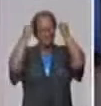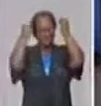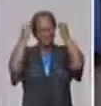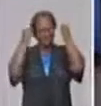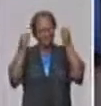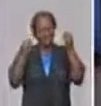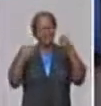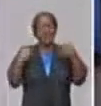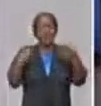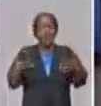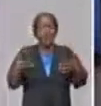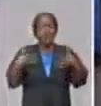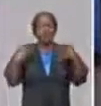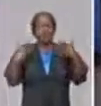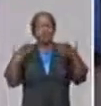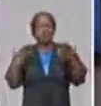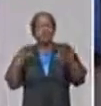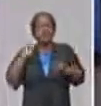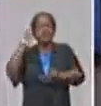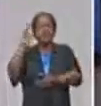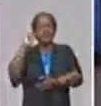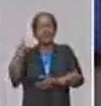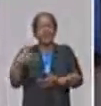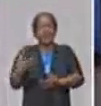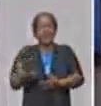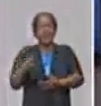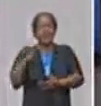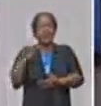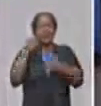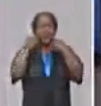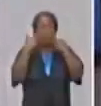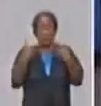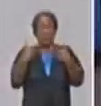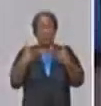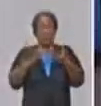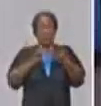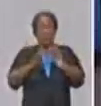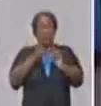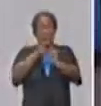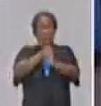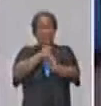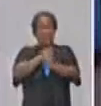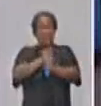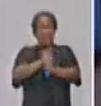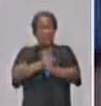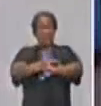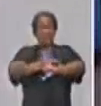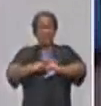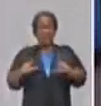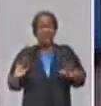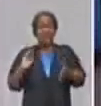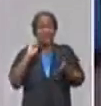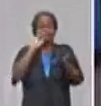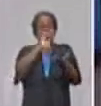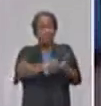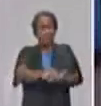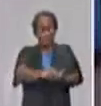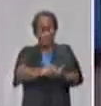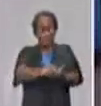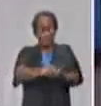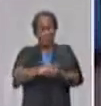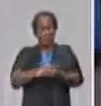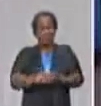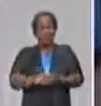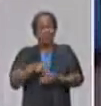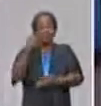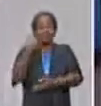Entonces, el incentivo a las exportaciones es un elemento esencial de la estrategia. Como decías, está ya implementada la